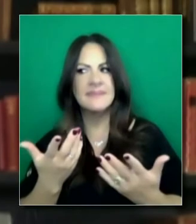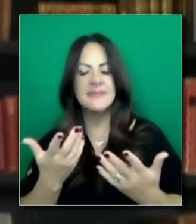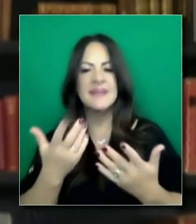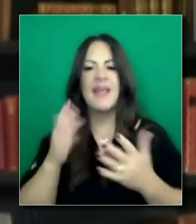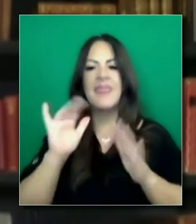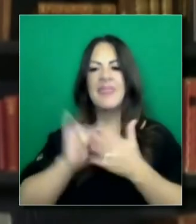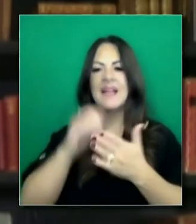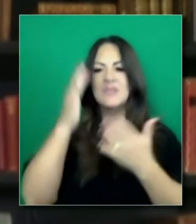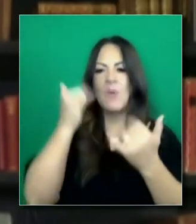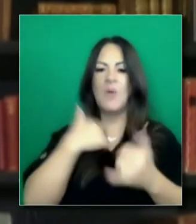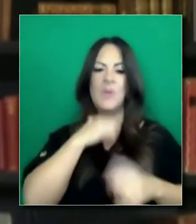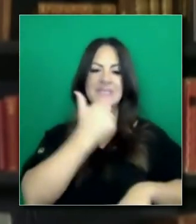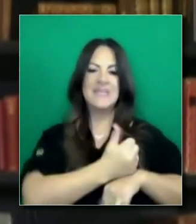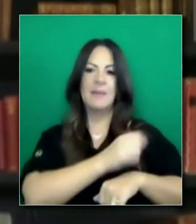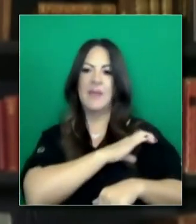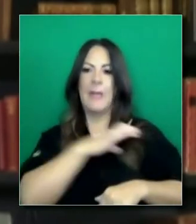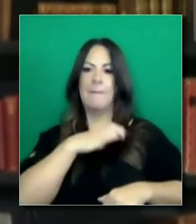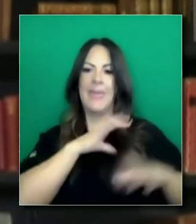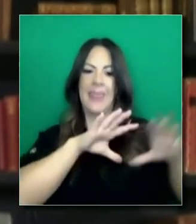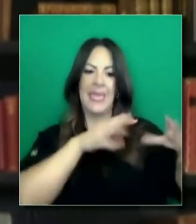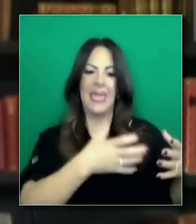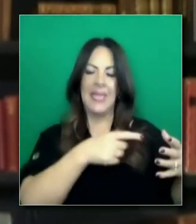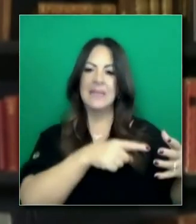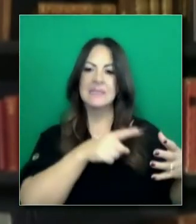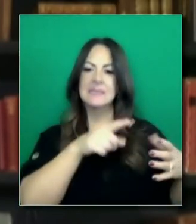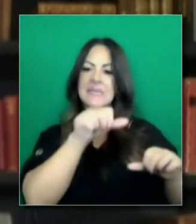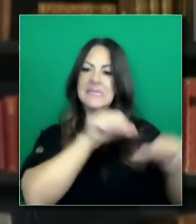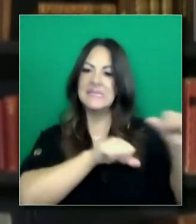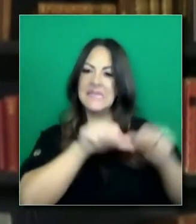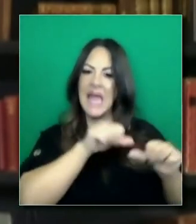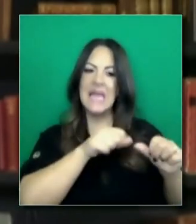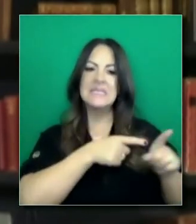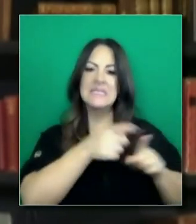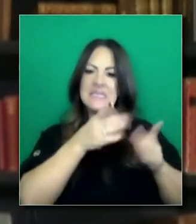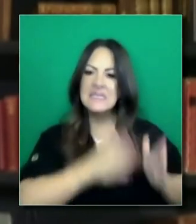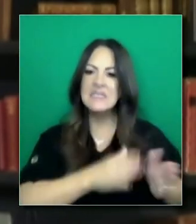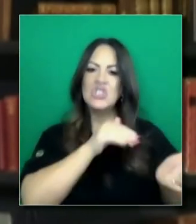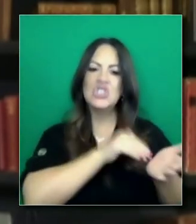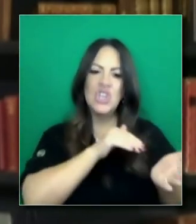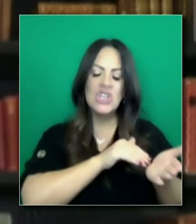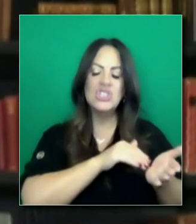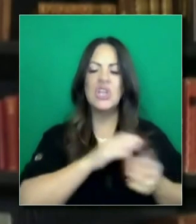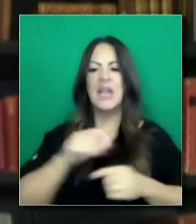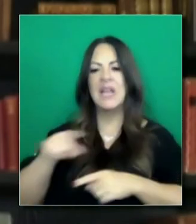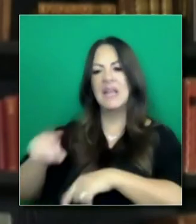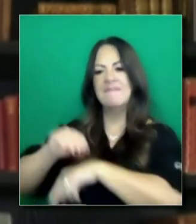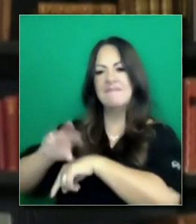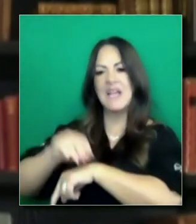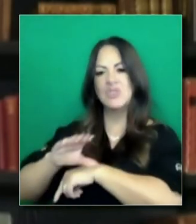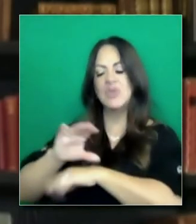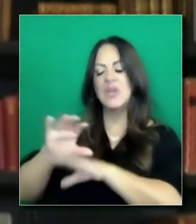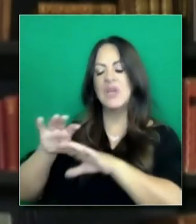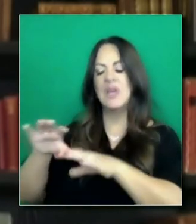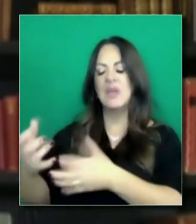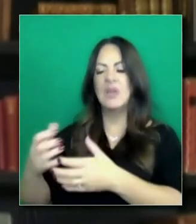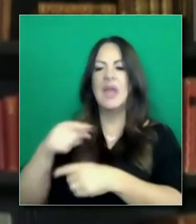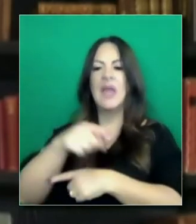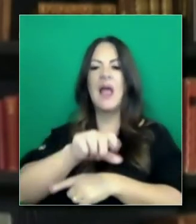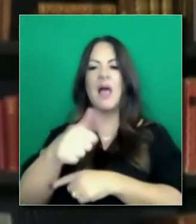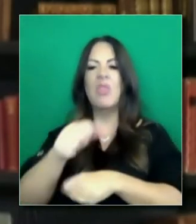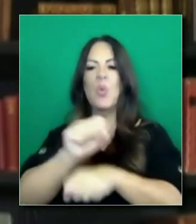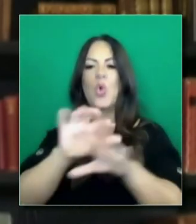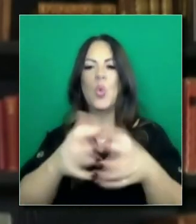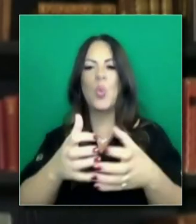este comité de revisión científica, este equipo de trabajo y además este comité de consultoría, tres